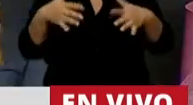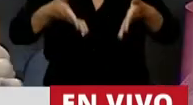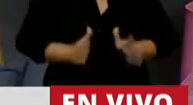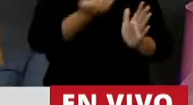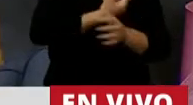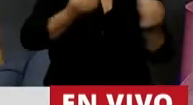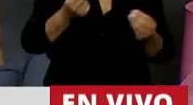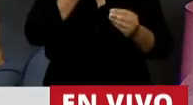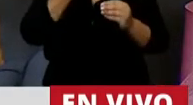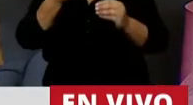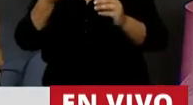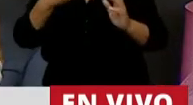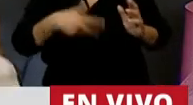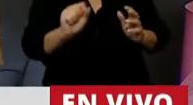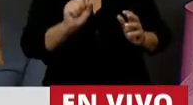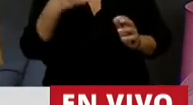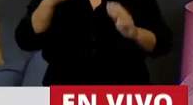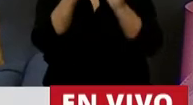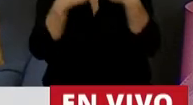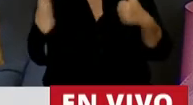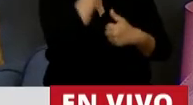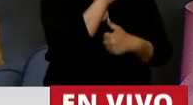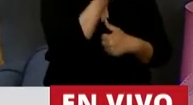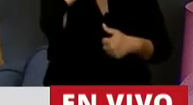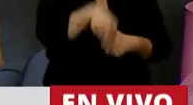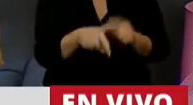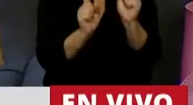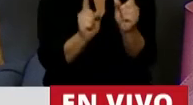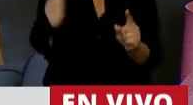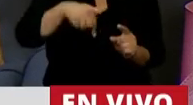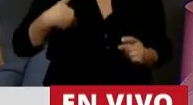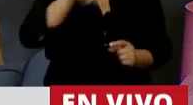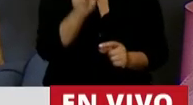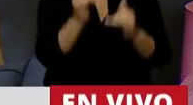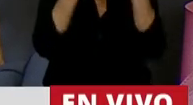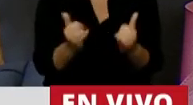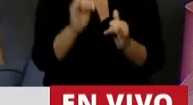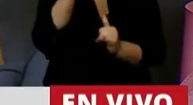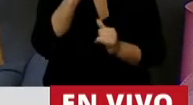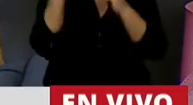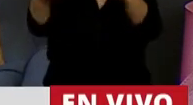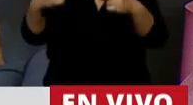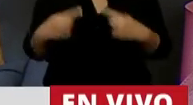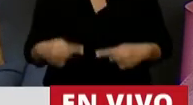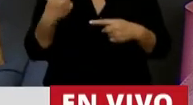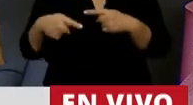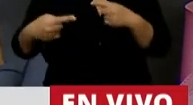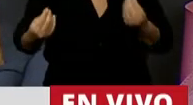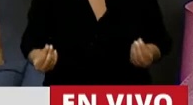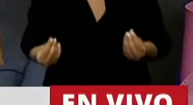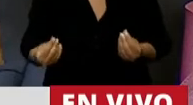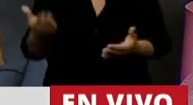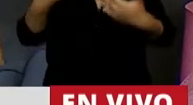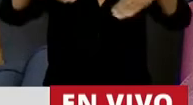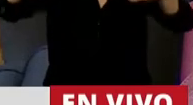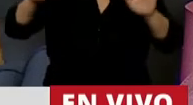querés abortar lo vas a hacer en la clandestinidad. Y eso es lo que pasa hoy en la Argentina. Lo que nos diferencia es lo que les puede